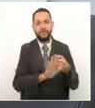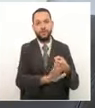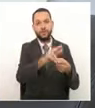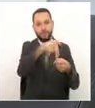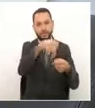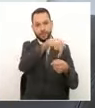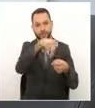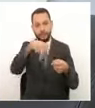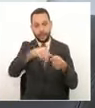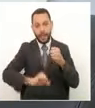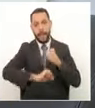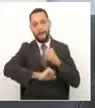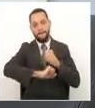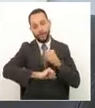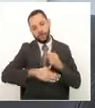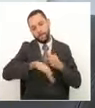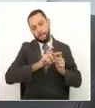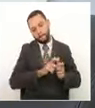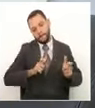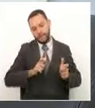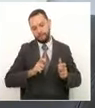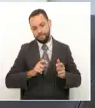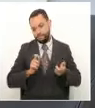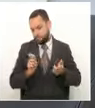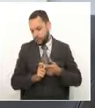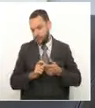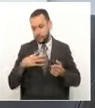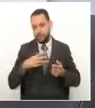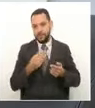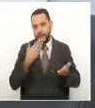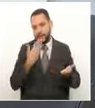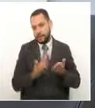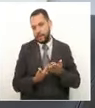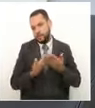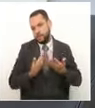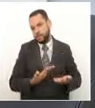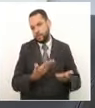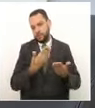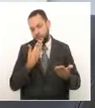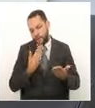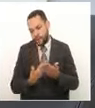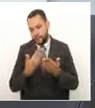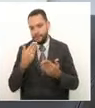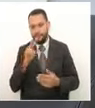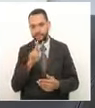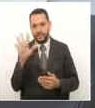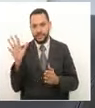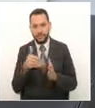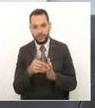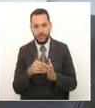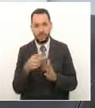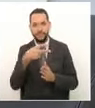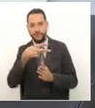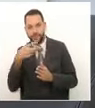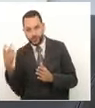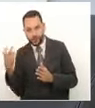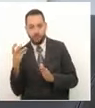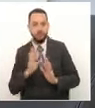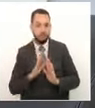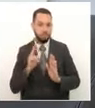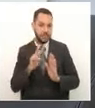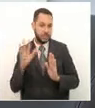mayor respaldo. Sin embargo, agradecemos ampliamente esta cifra que les he mostrado de 25 mil 297 mercados.